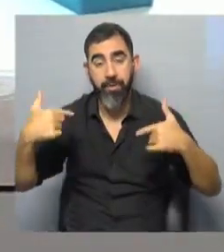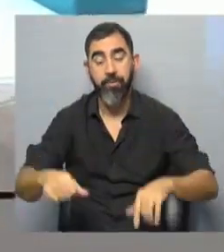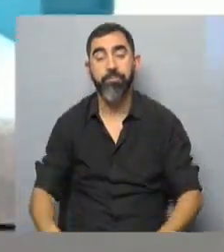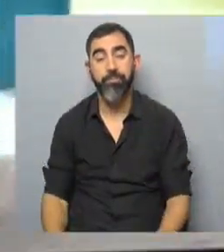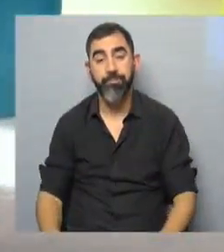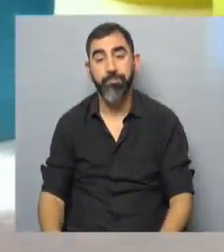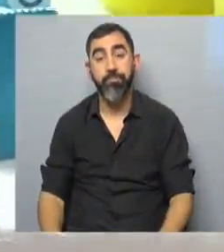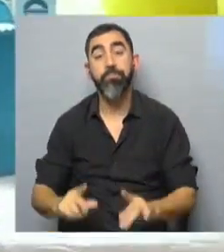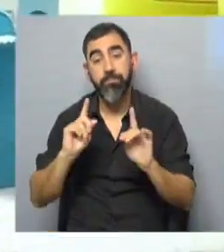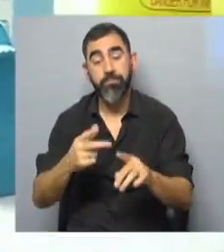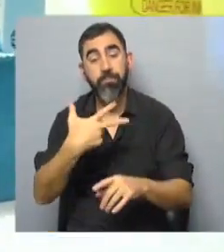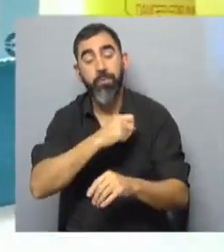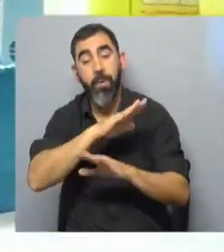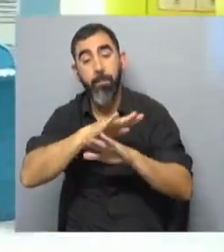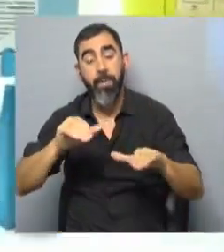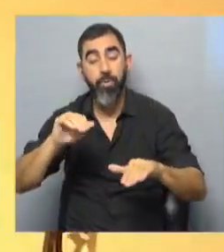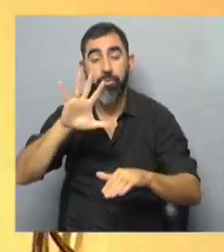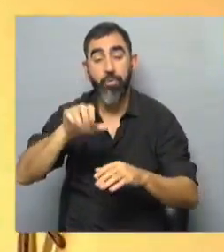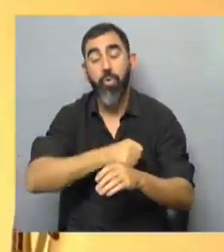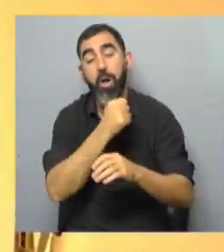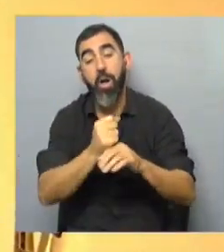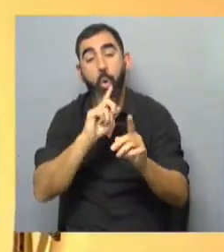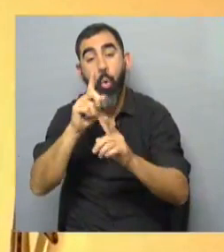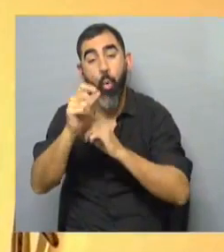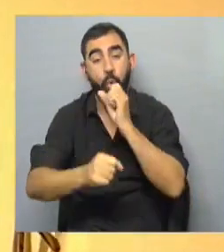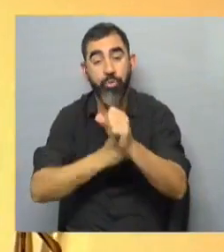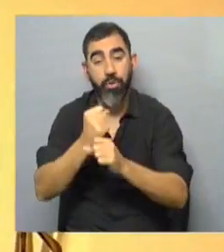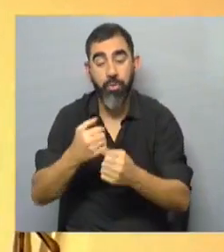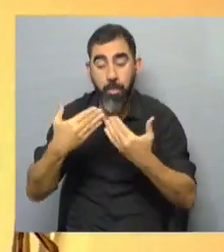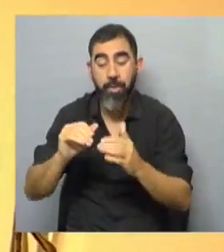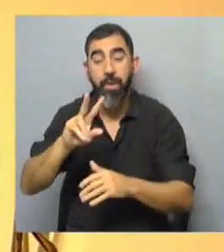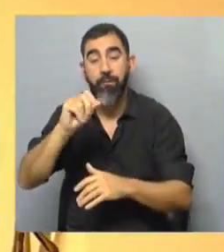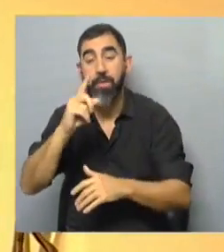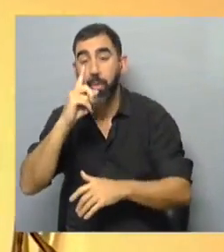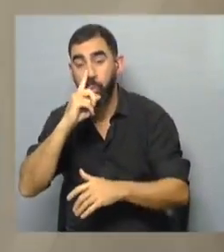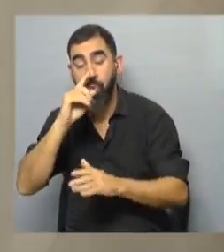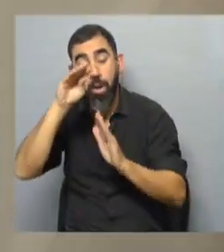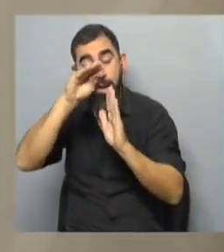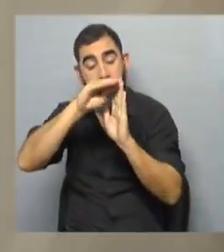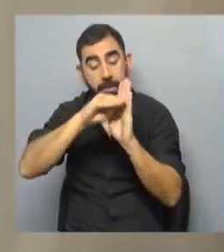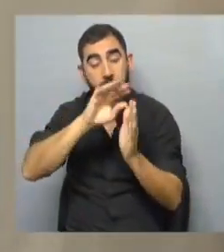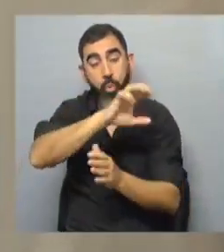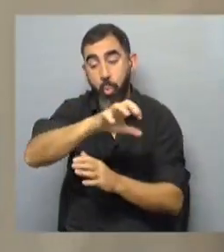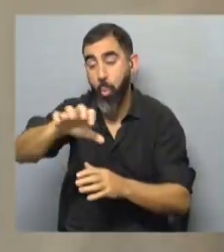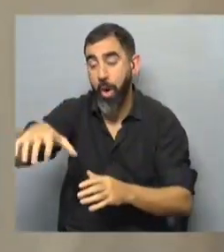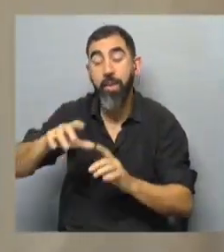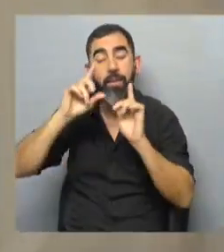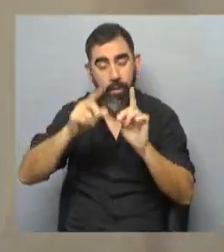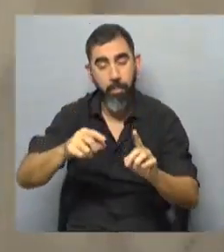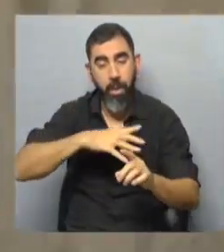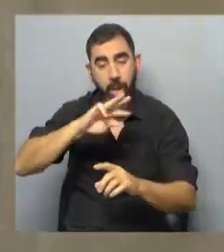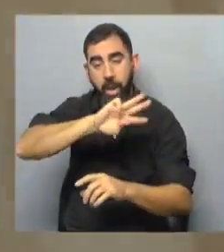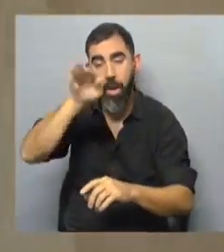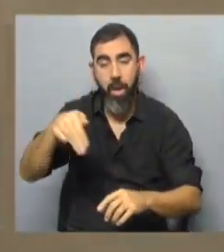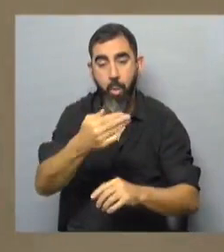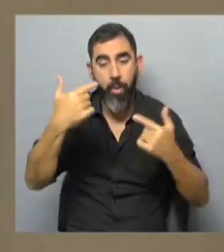mismo ocurre con la vacunación de menores de entre 5 y 11 años, que comenzó el 20 de junio, y cuyo listado de vacunatorios también está disponible en